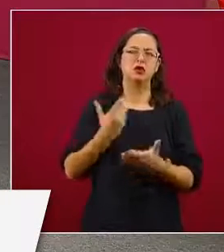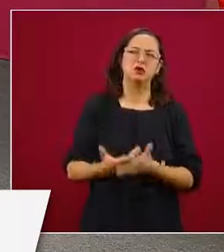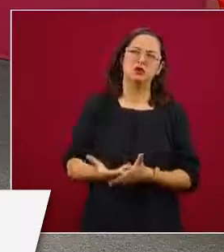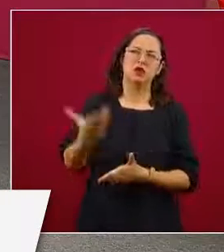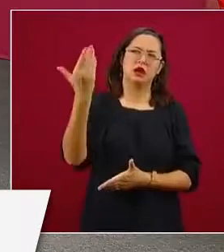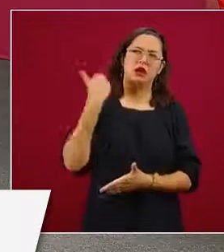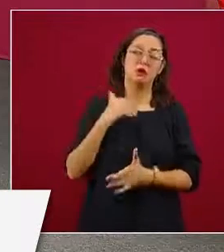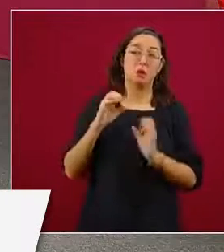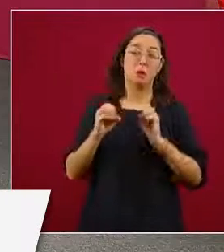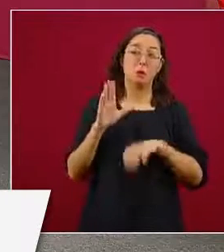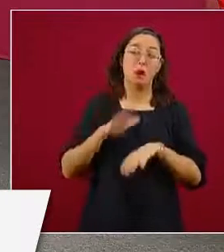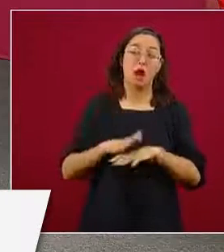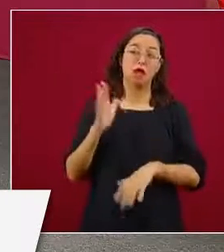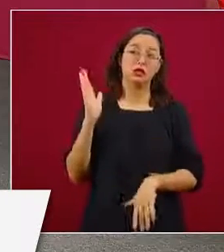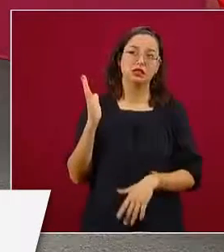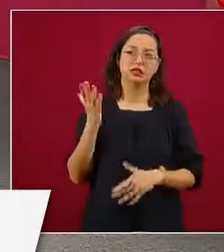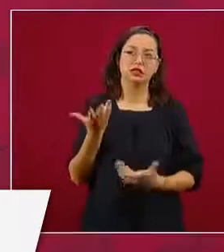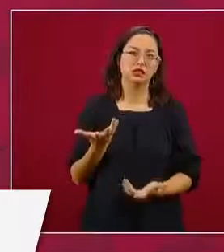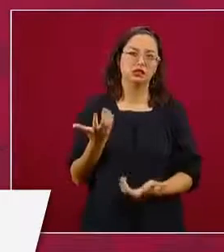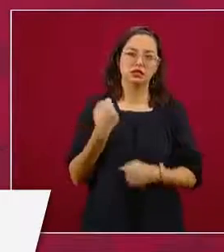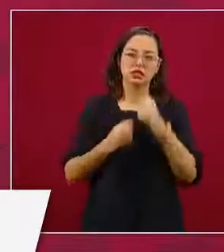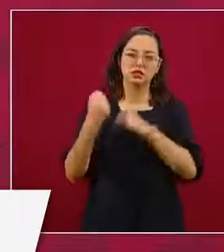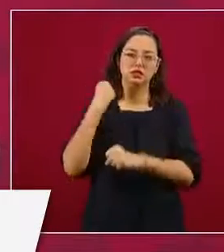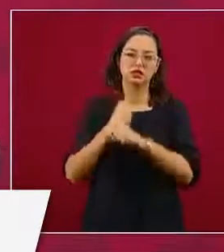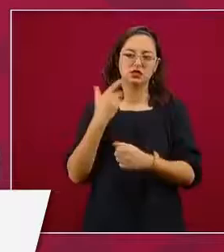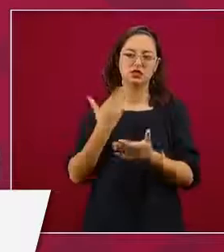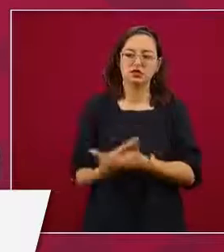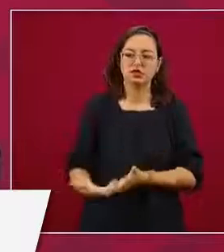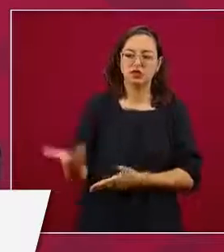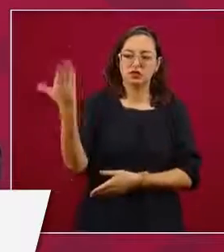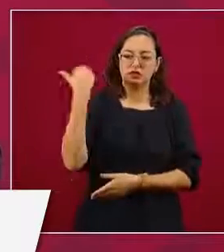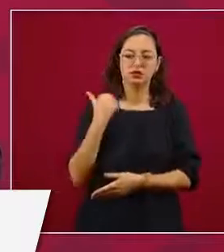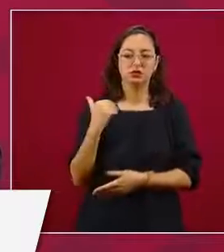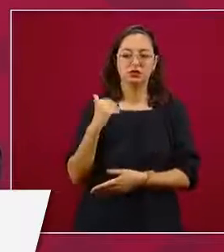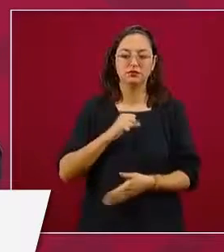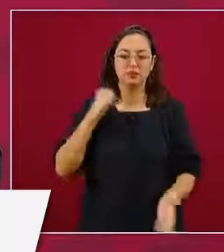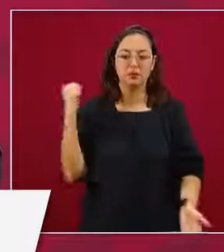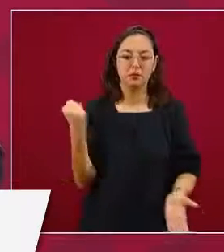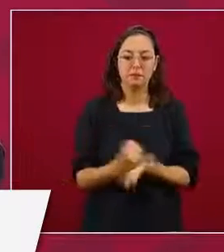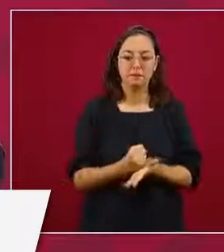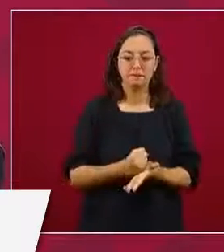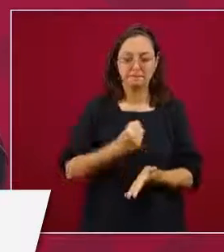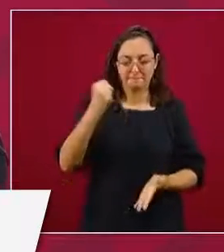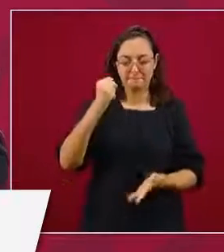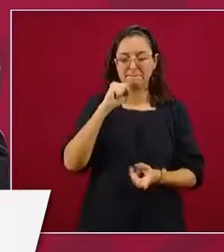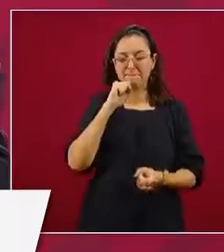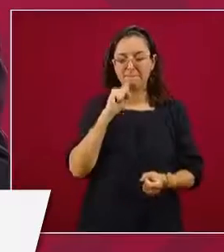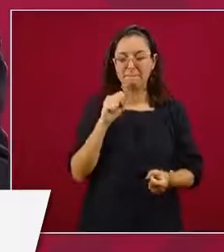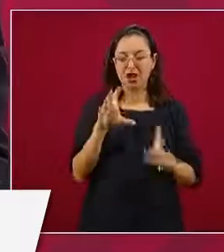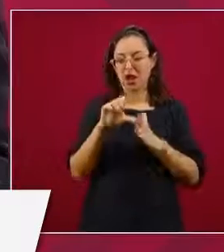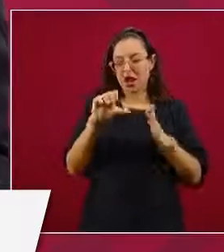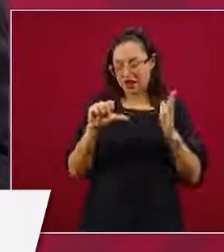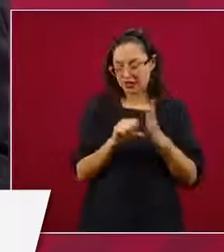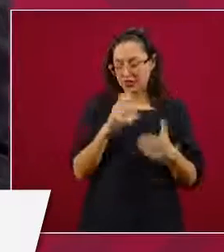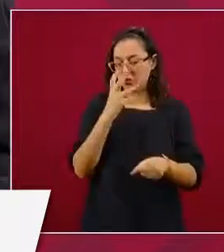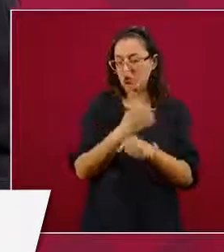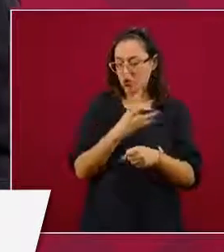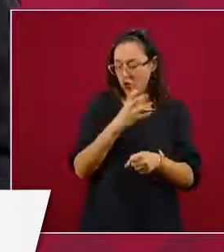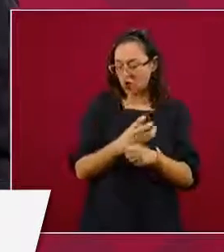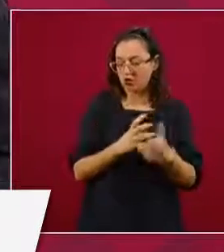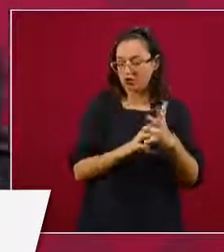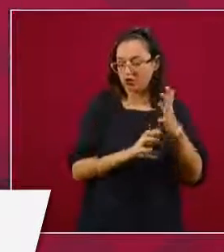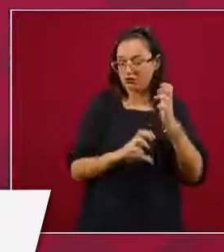más, se aprobó también en el artículo cuarto